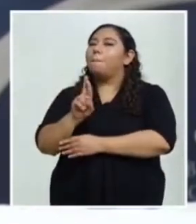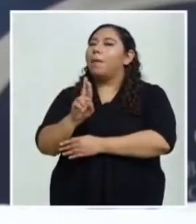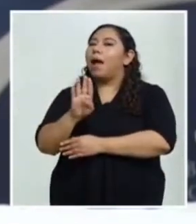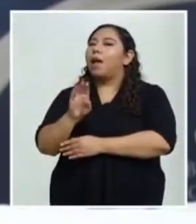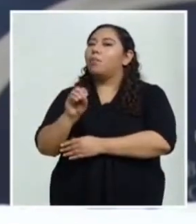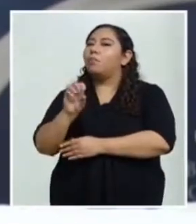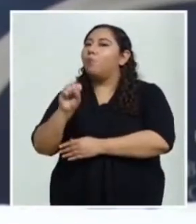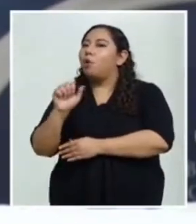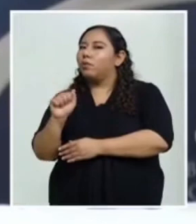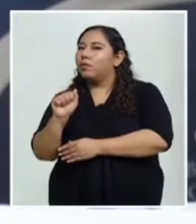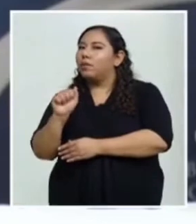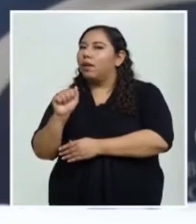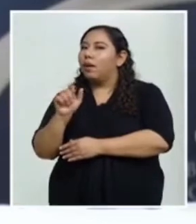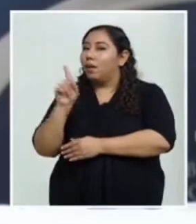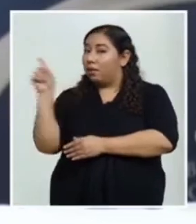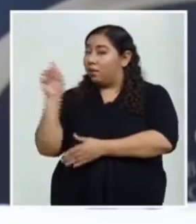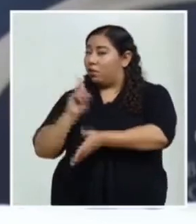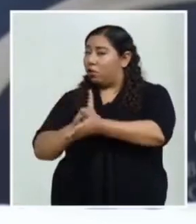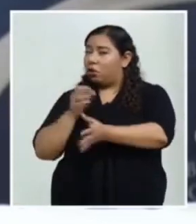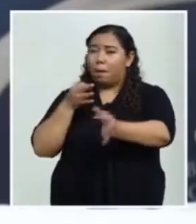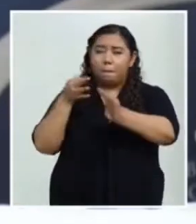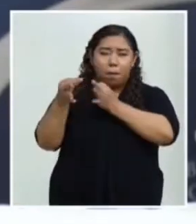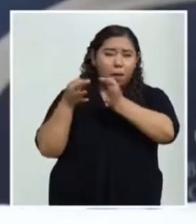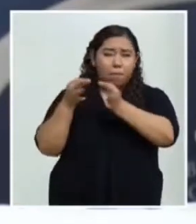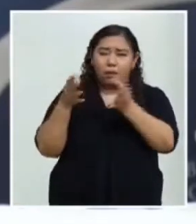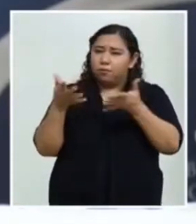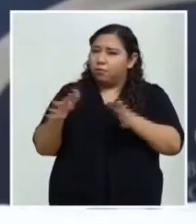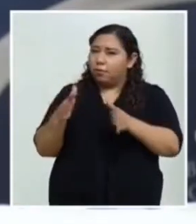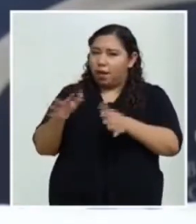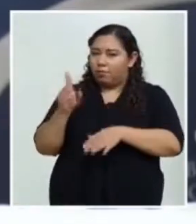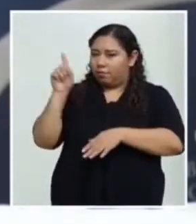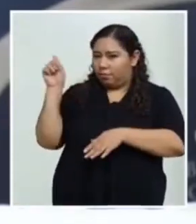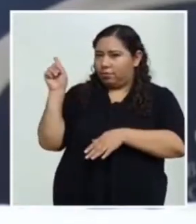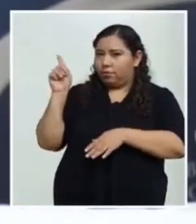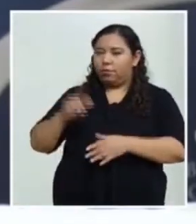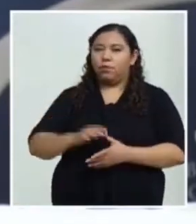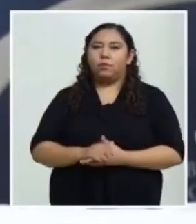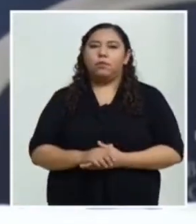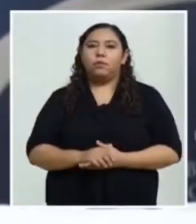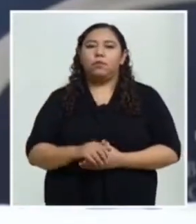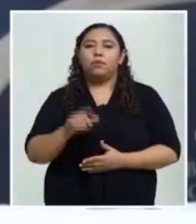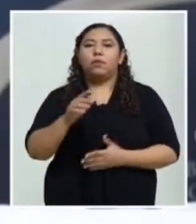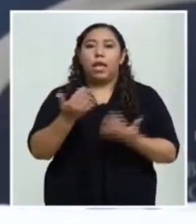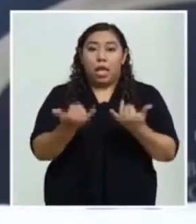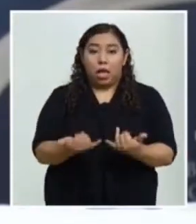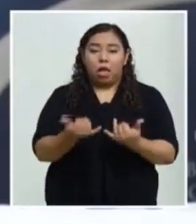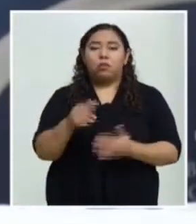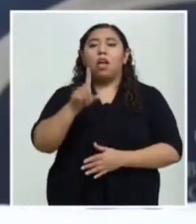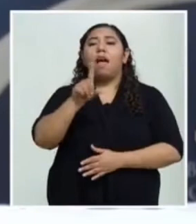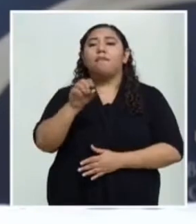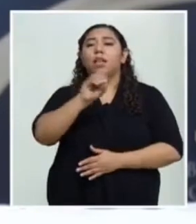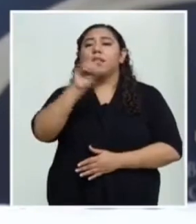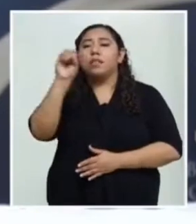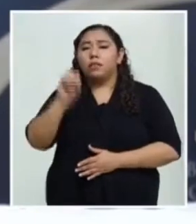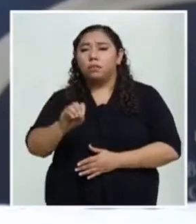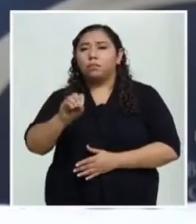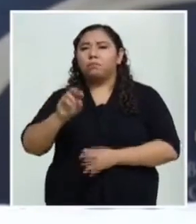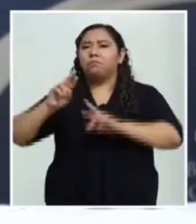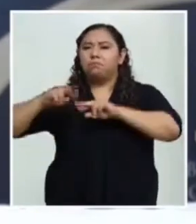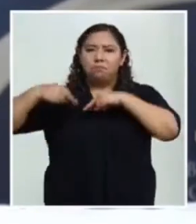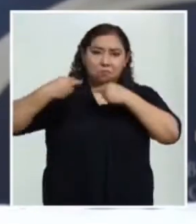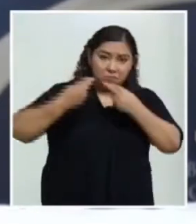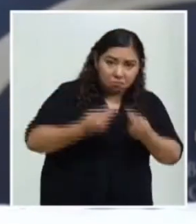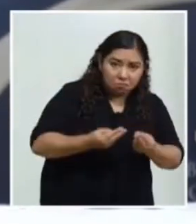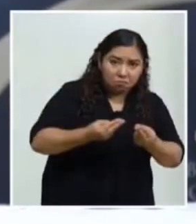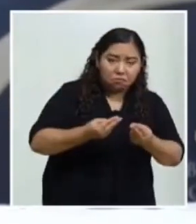si se adquirirían más vacunas, más allá de ese 20% que va a ser recibido en calidad de